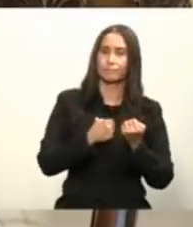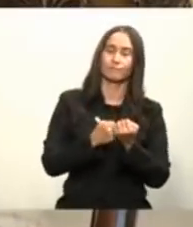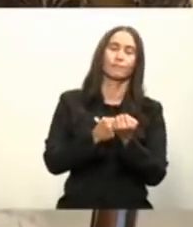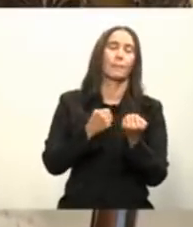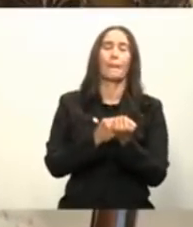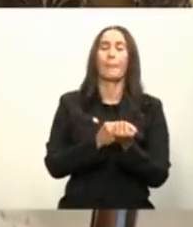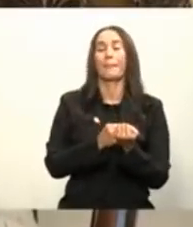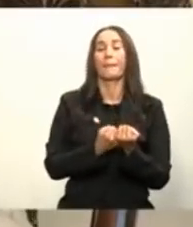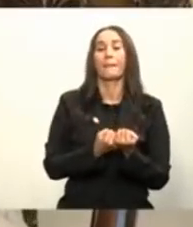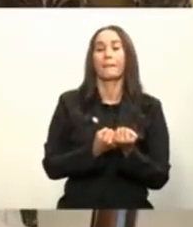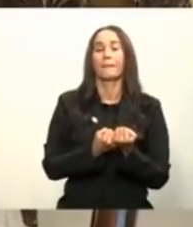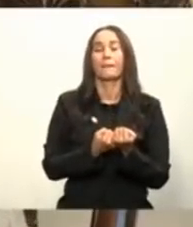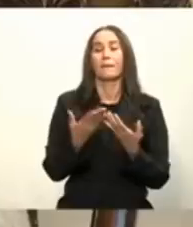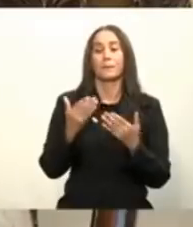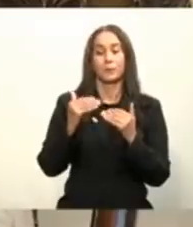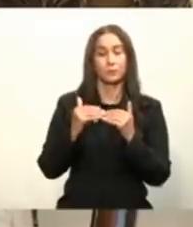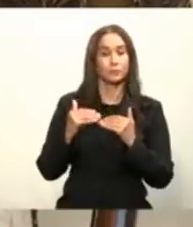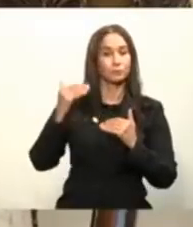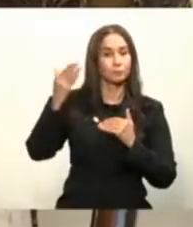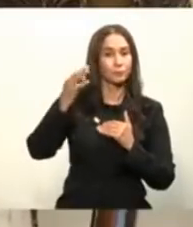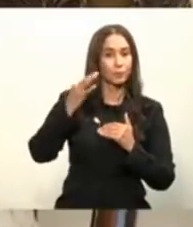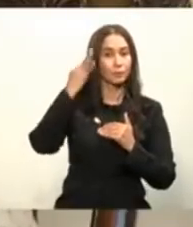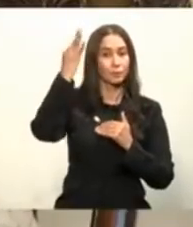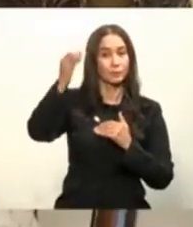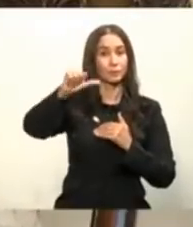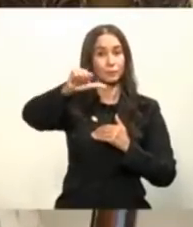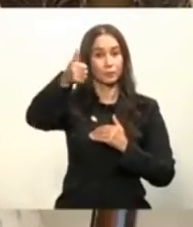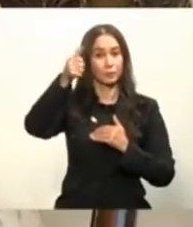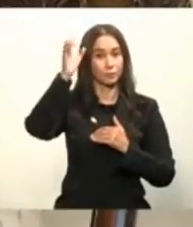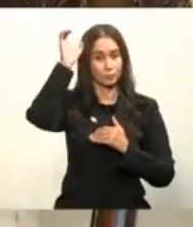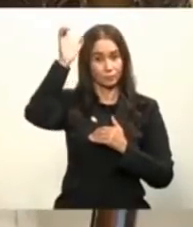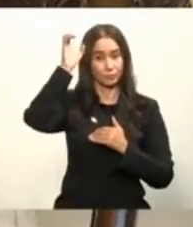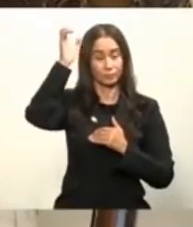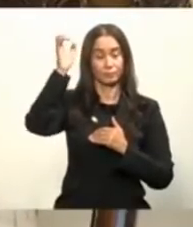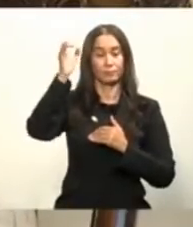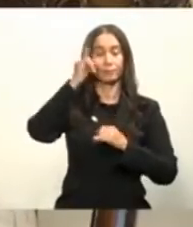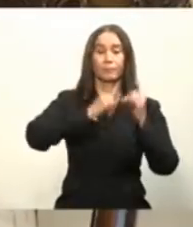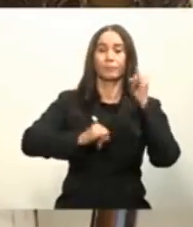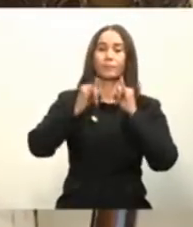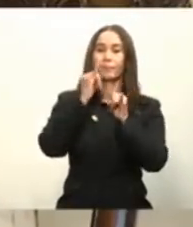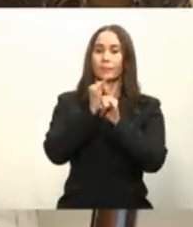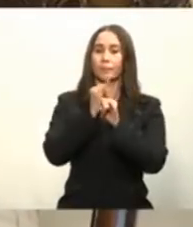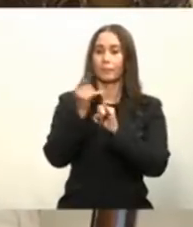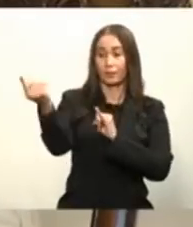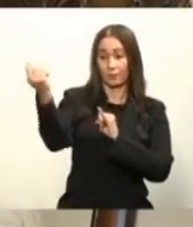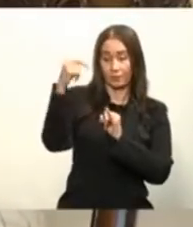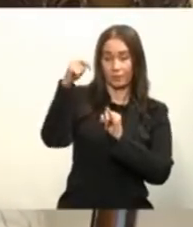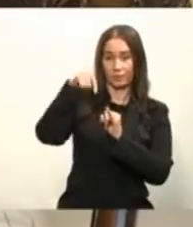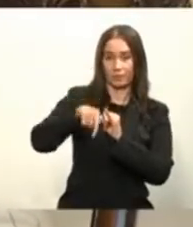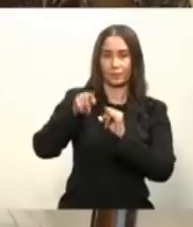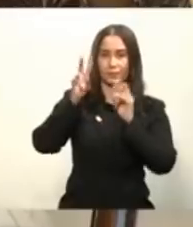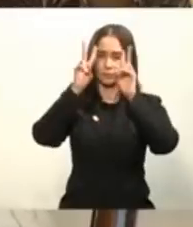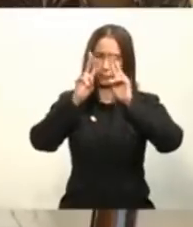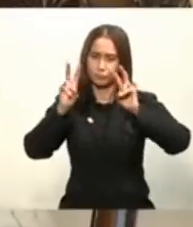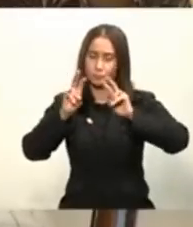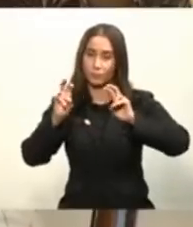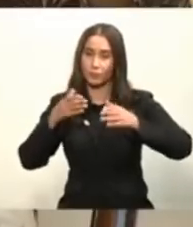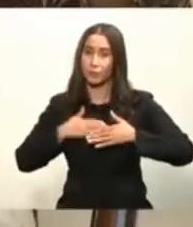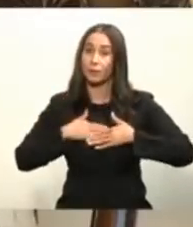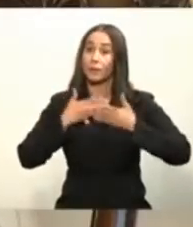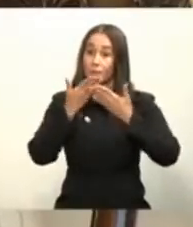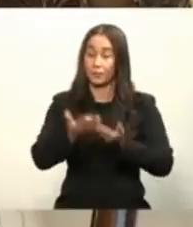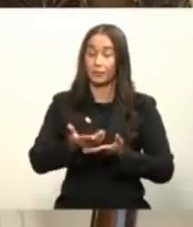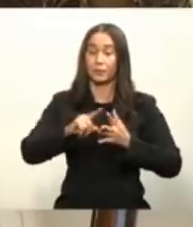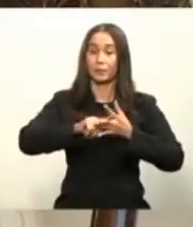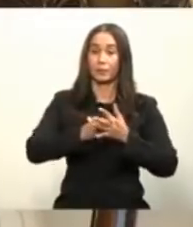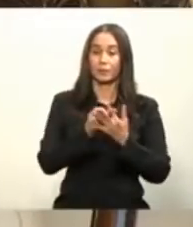tanto más hacia adelante de otros científicos a nivel internacional pues están en la disposición de